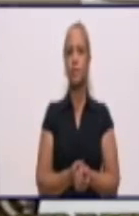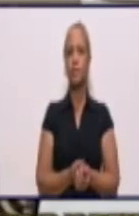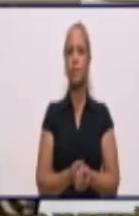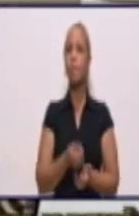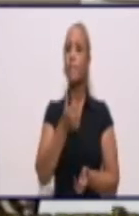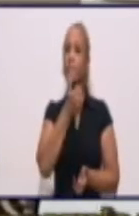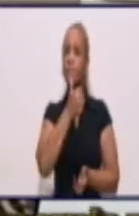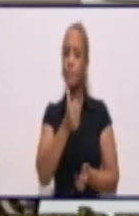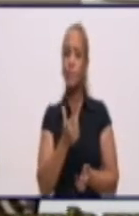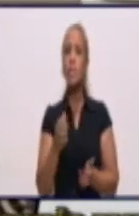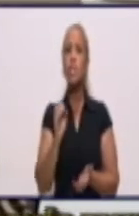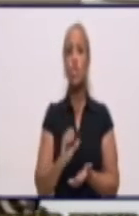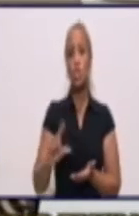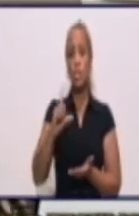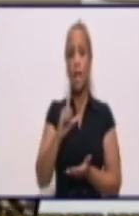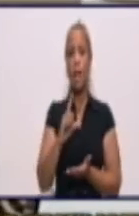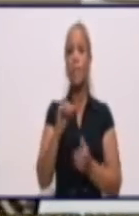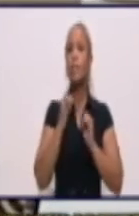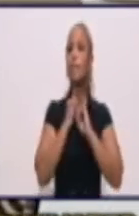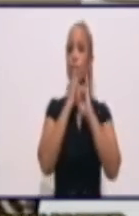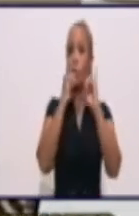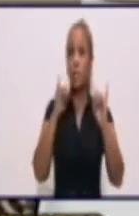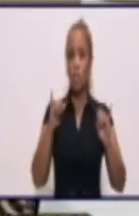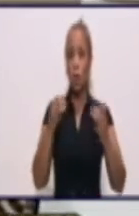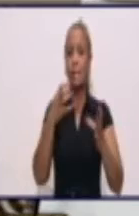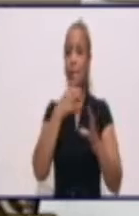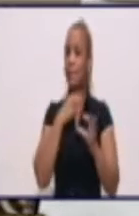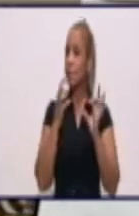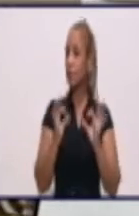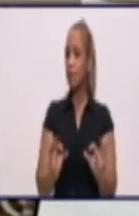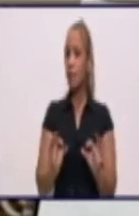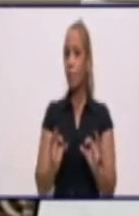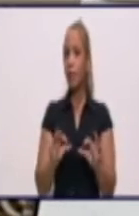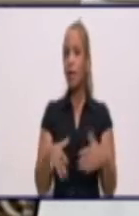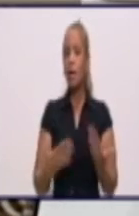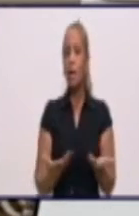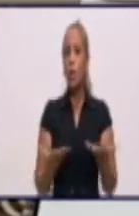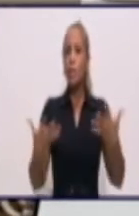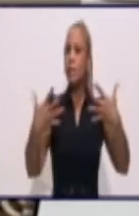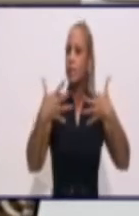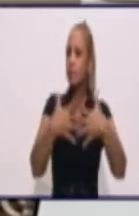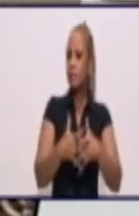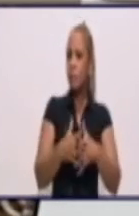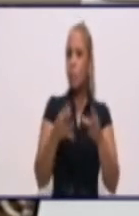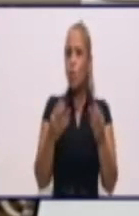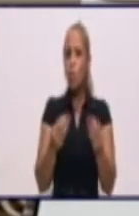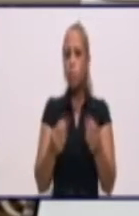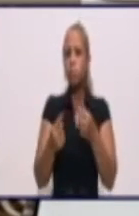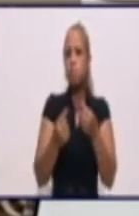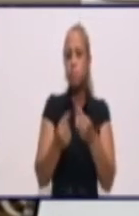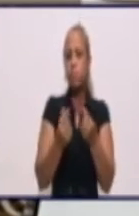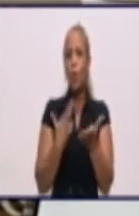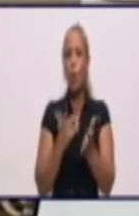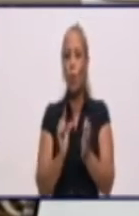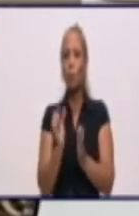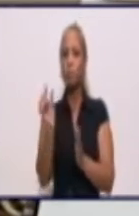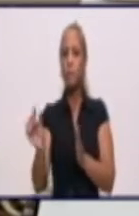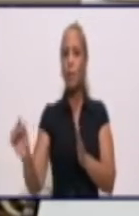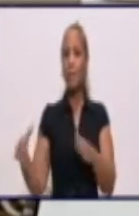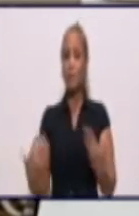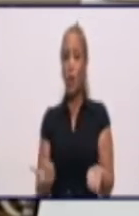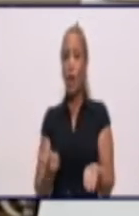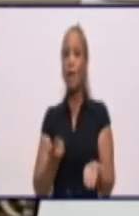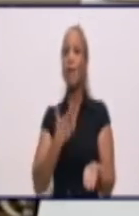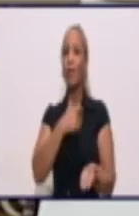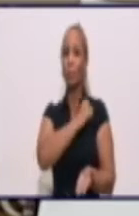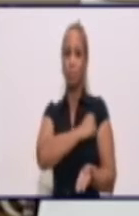social, de información y de tener siempre una interrelación muy estrecha con esas personas que nos aman